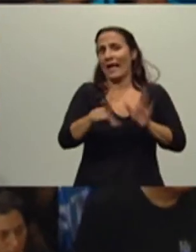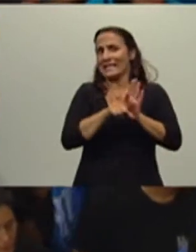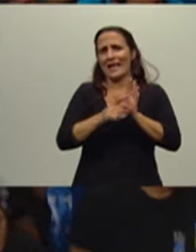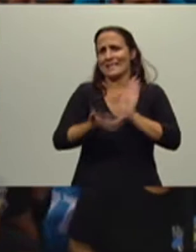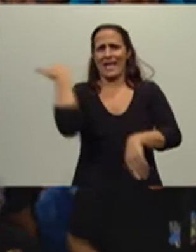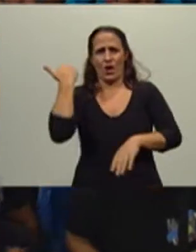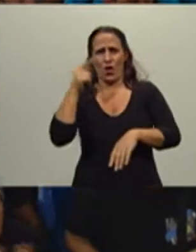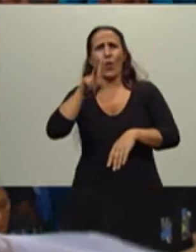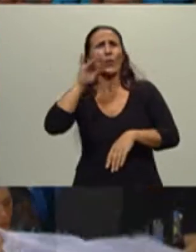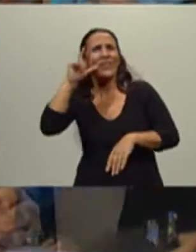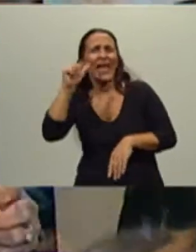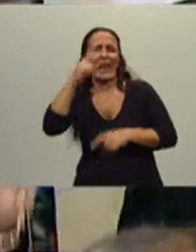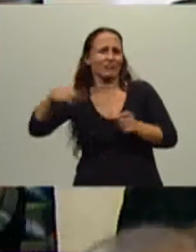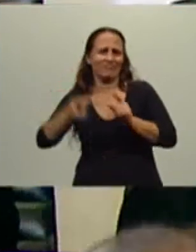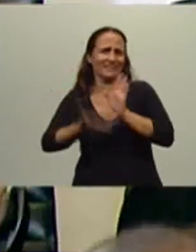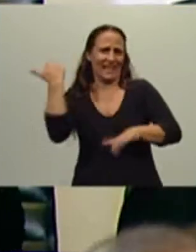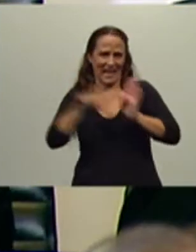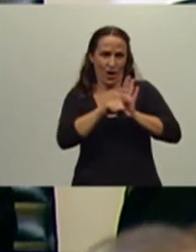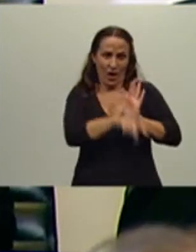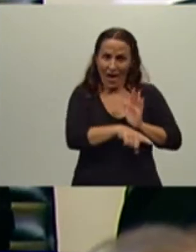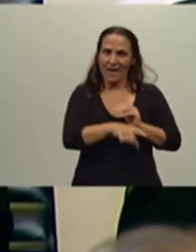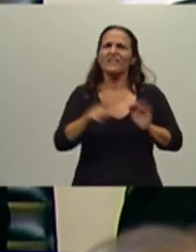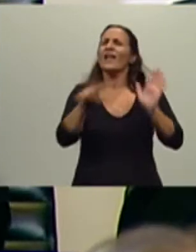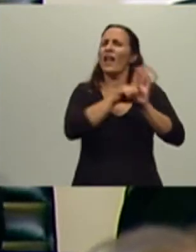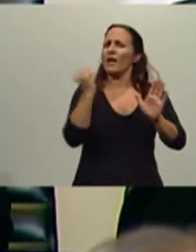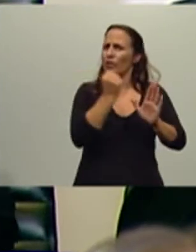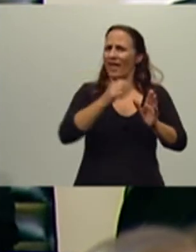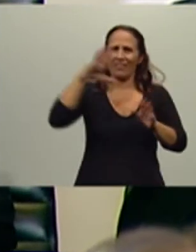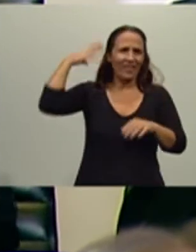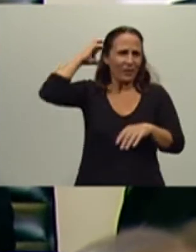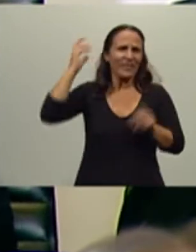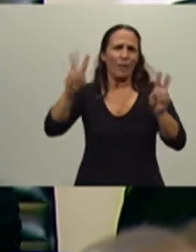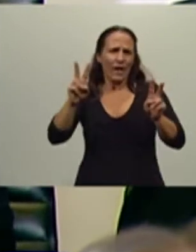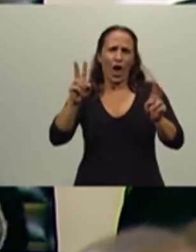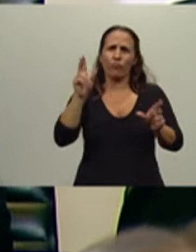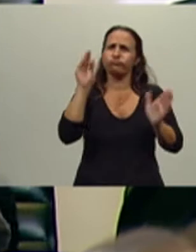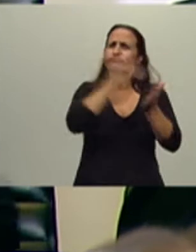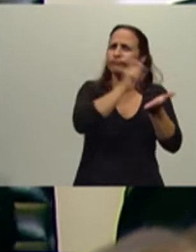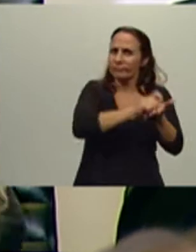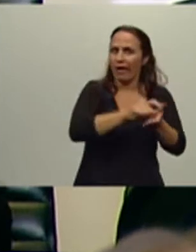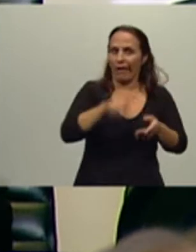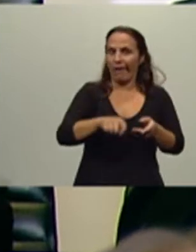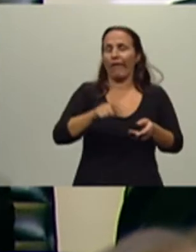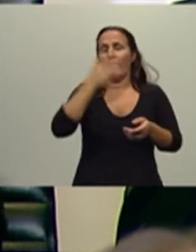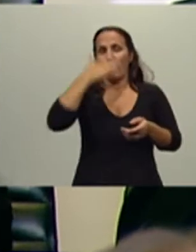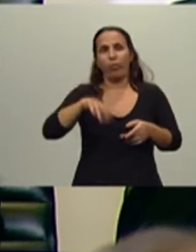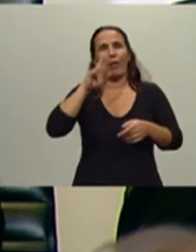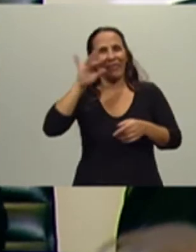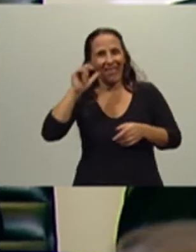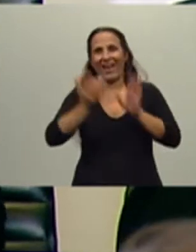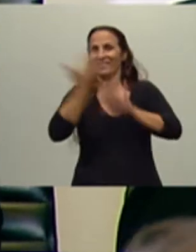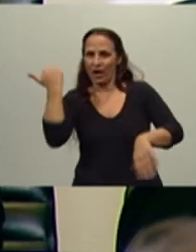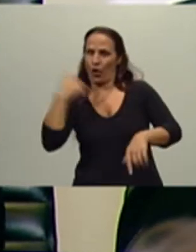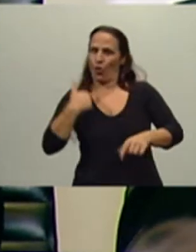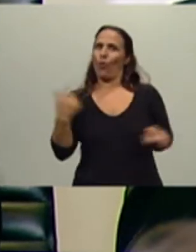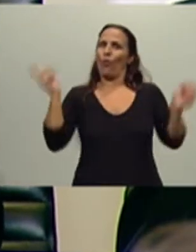sancionado Perón y Evita y realmente lo volvimos a restablecer. Y hoy restablecemos un derecho que nunca existió en la República